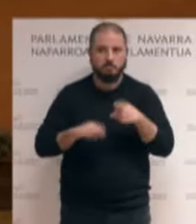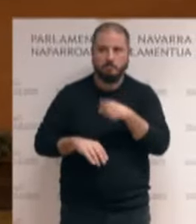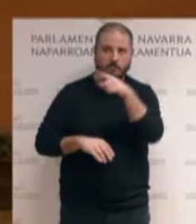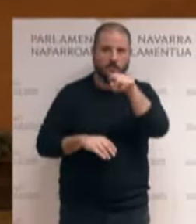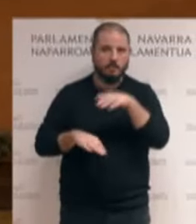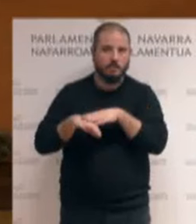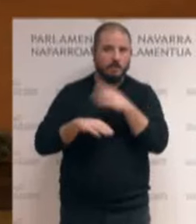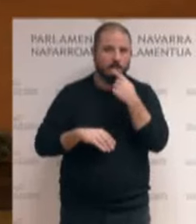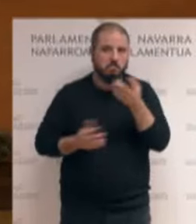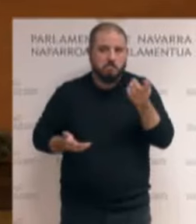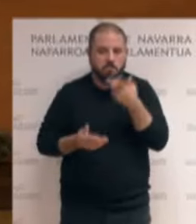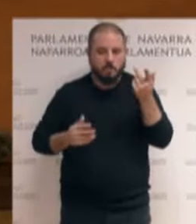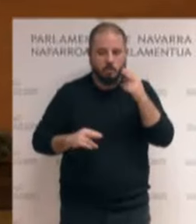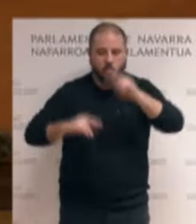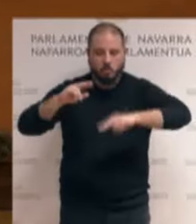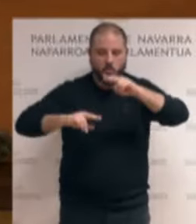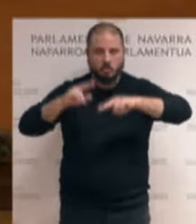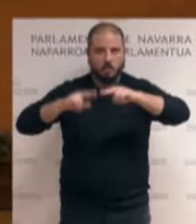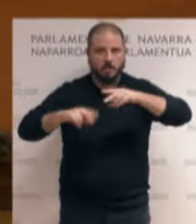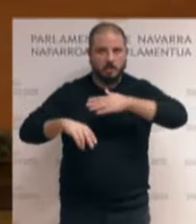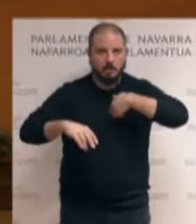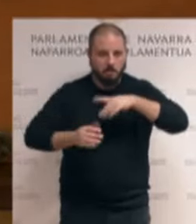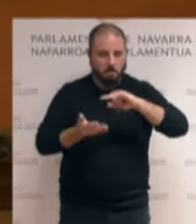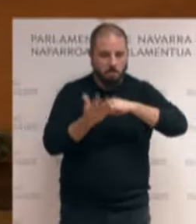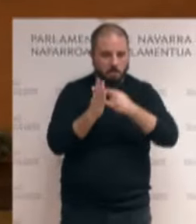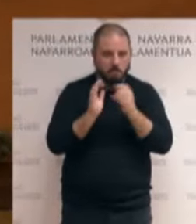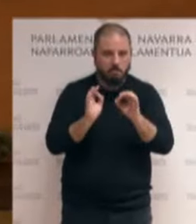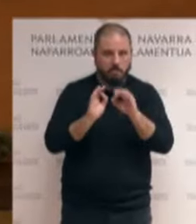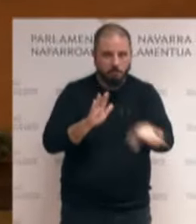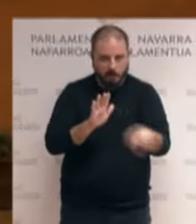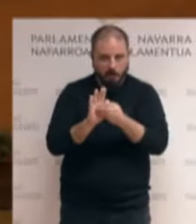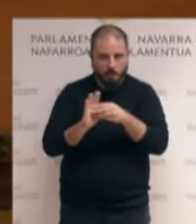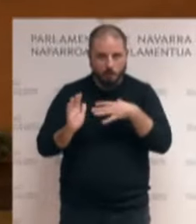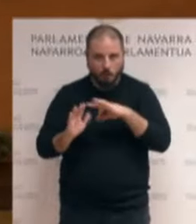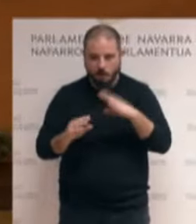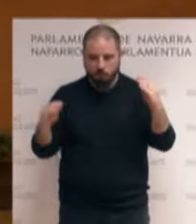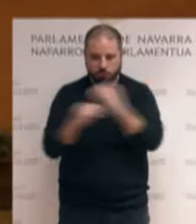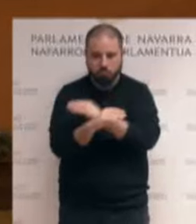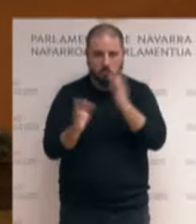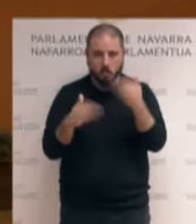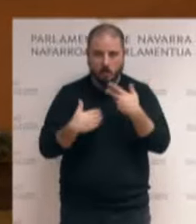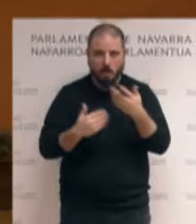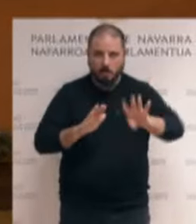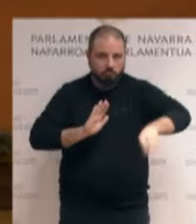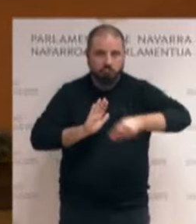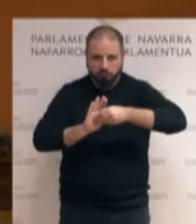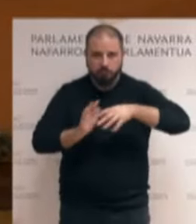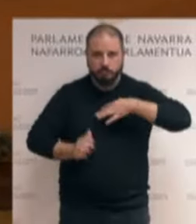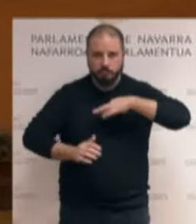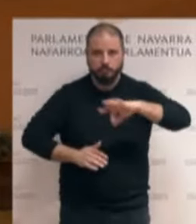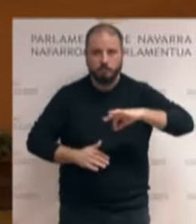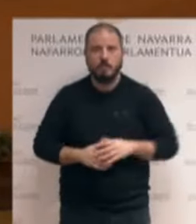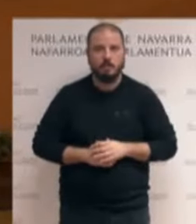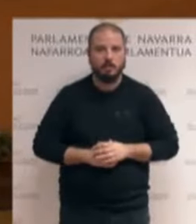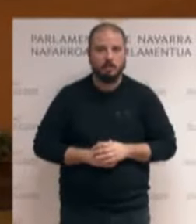construir más o que se quiera promover eso también se puede recoger en los planes específicos. Es que no es contradictorio, es complementario. Y resulta